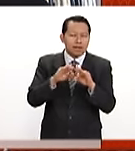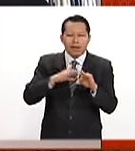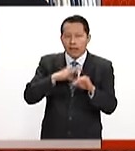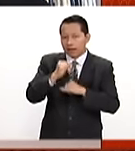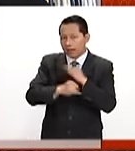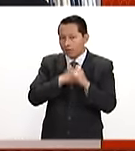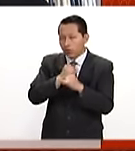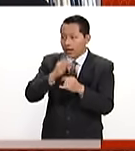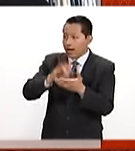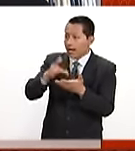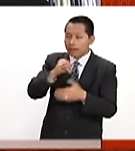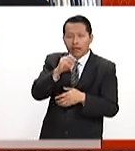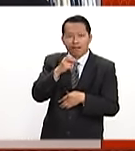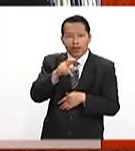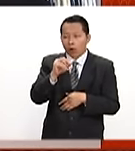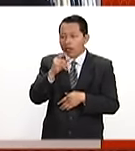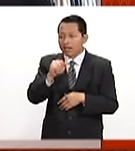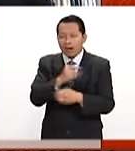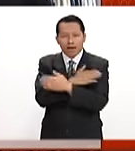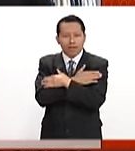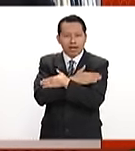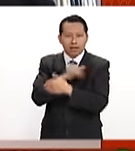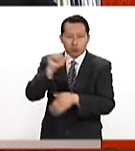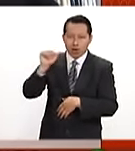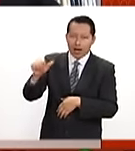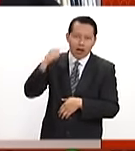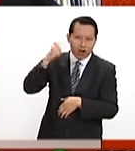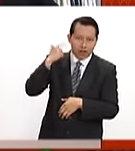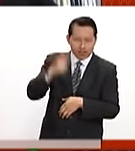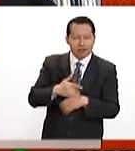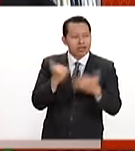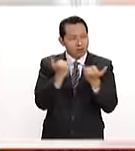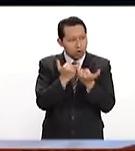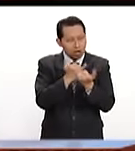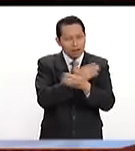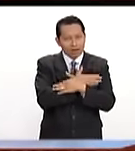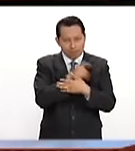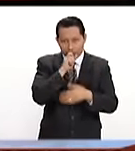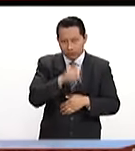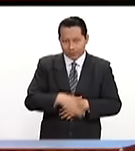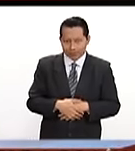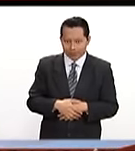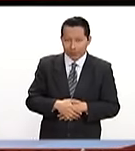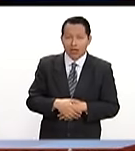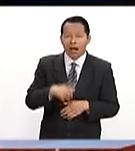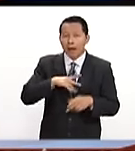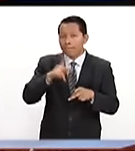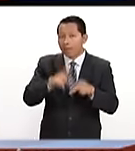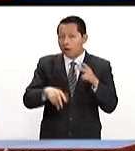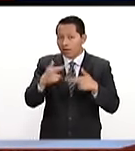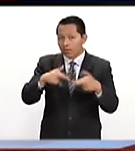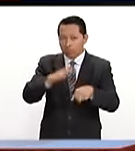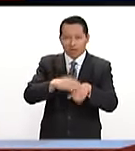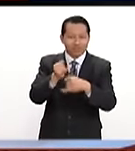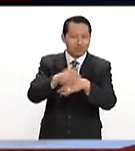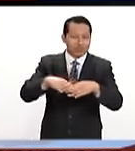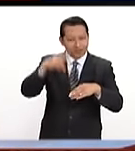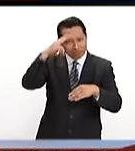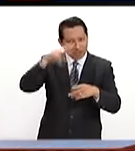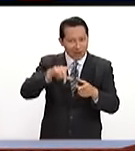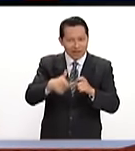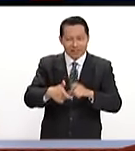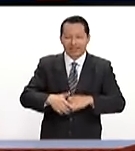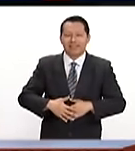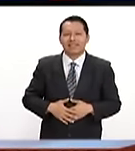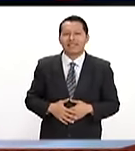internacional. Gracias, Javier Oliva. Un fuerte abrazo. Hasta luego. Gracias a ustedes. Hasta pronto. Hasta luego. Vamos a hacer una breve pausa. Regresamos con más información. Esto es